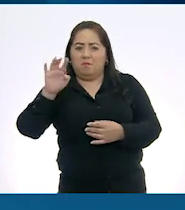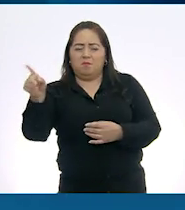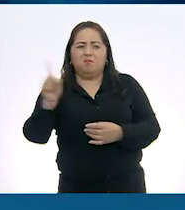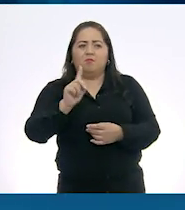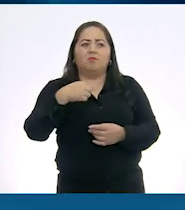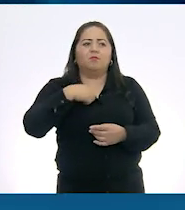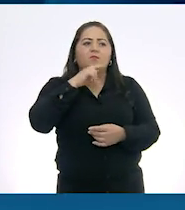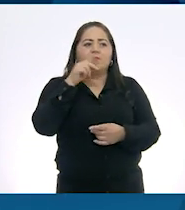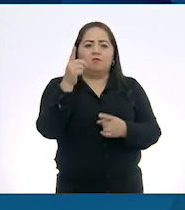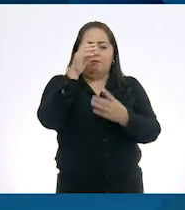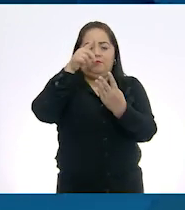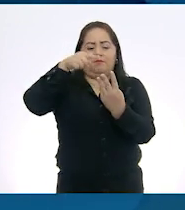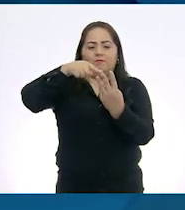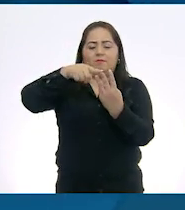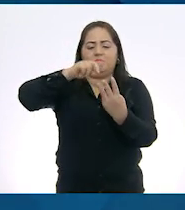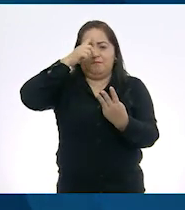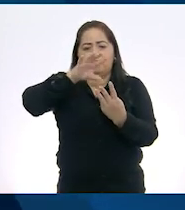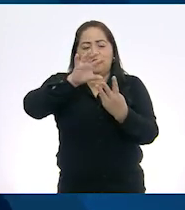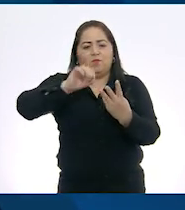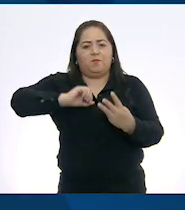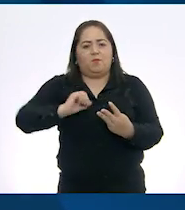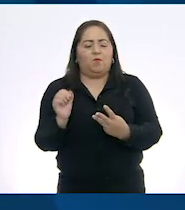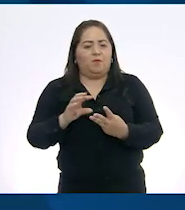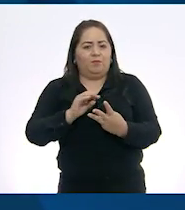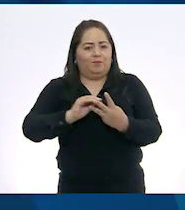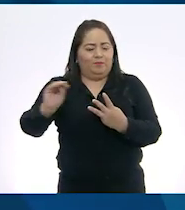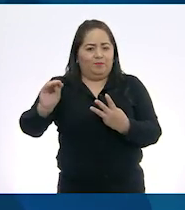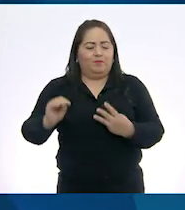guardar en mi ordenador. Así que le doy a A para mi ordenador.